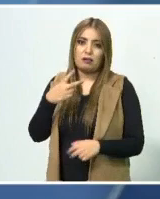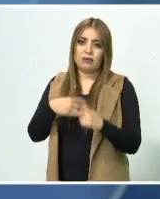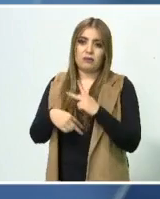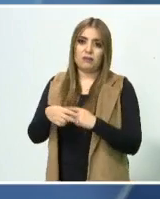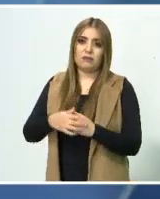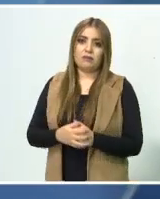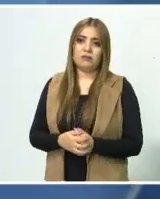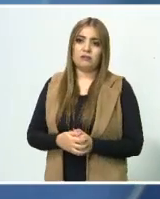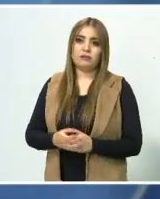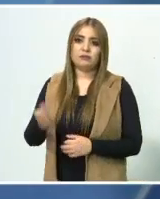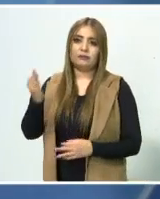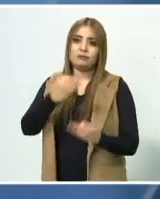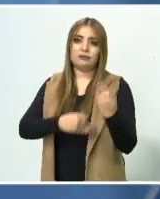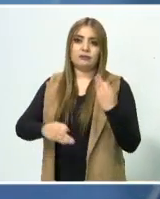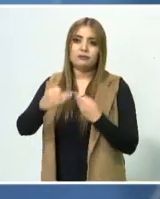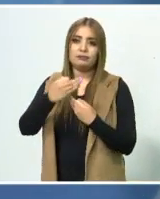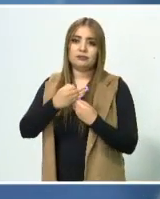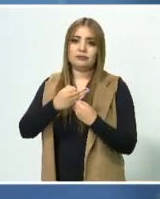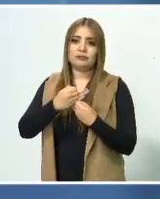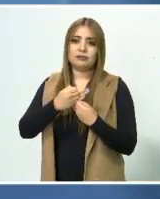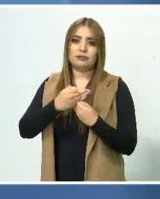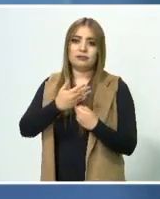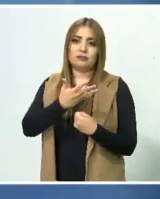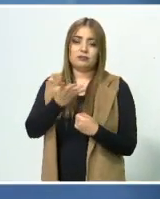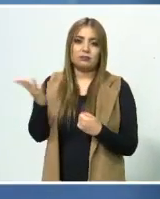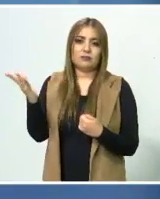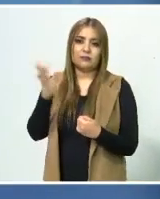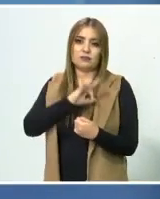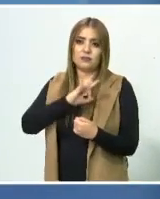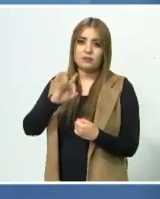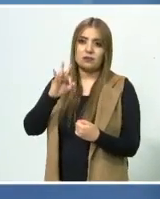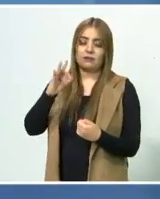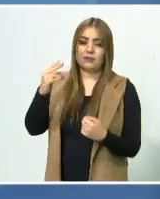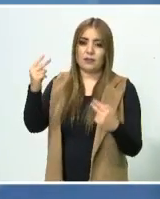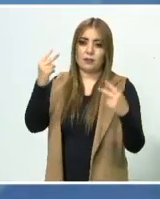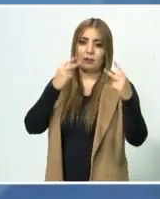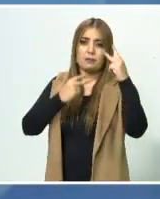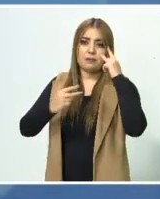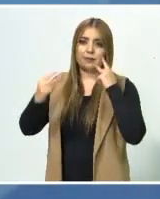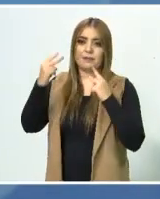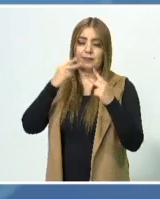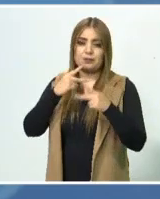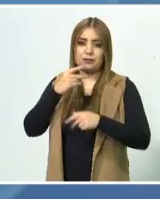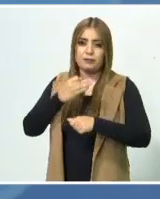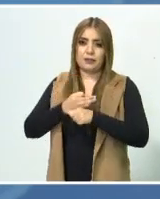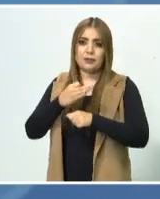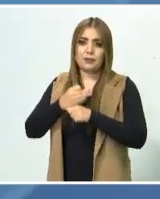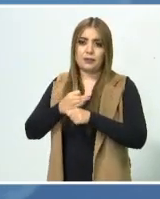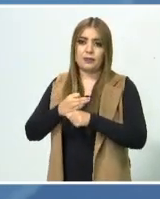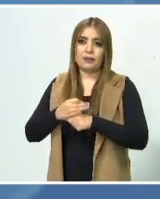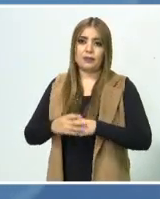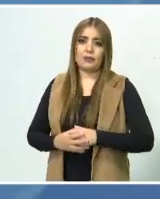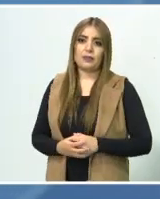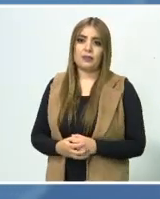Y, pues, que todos los que me puedan escuchar, ver y ver, y en este momento de que...